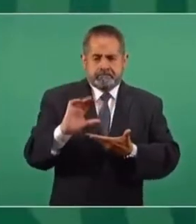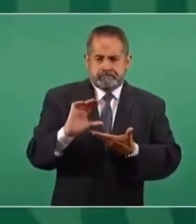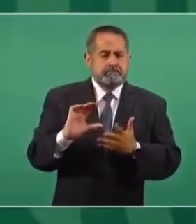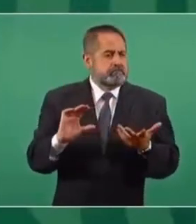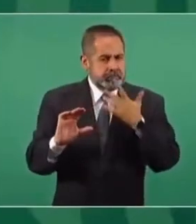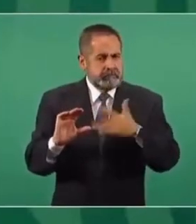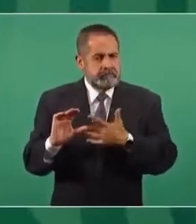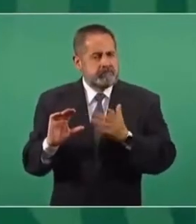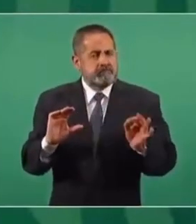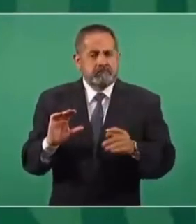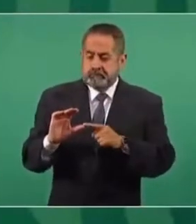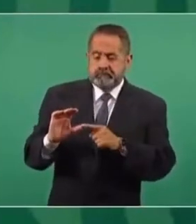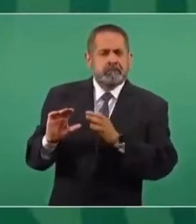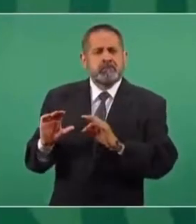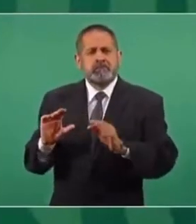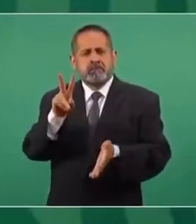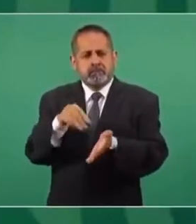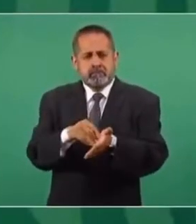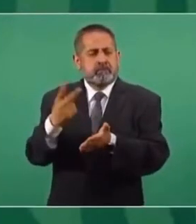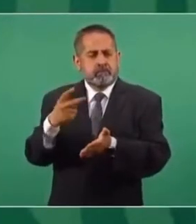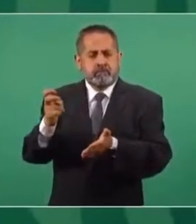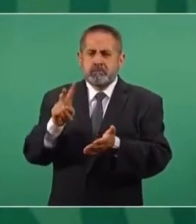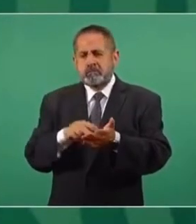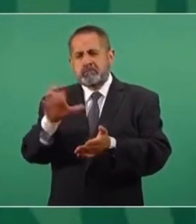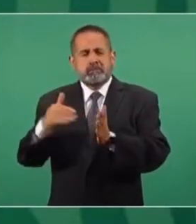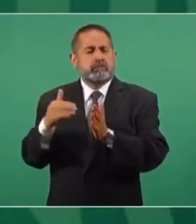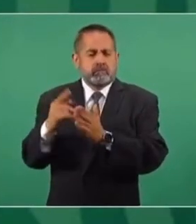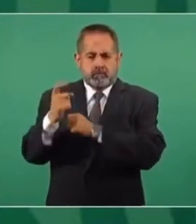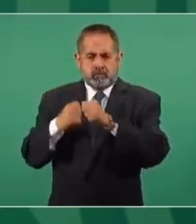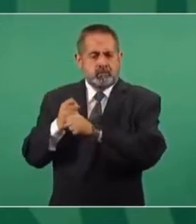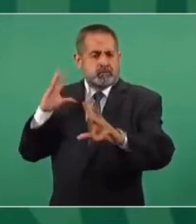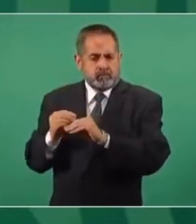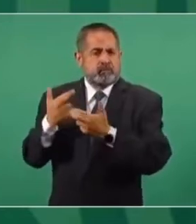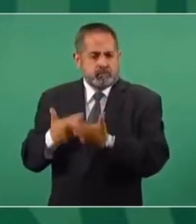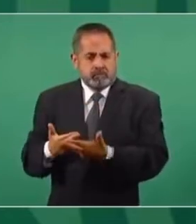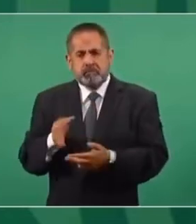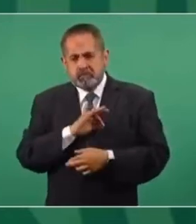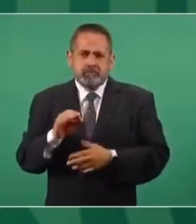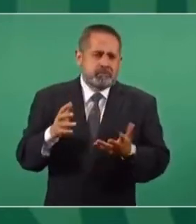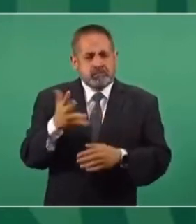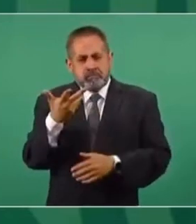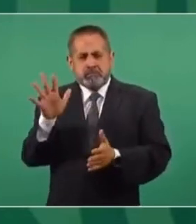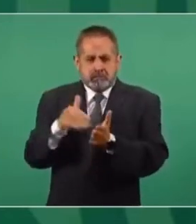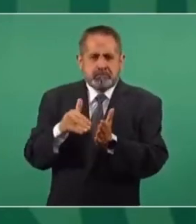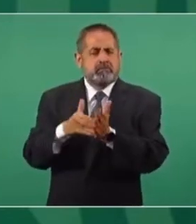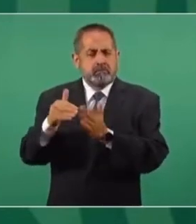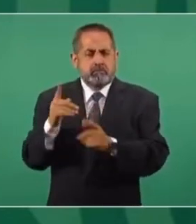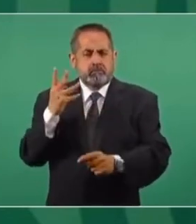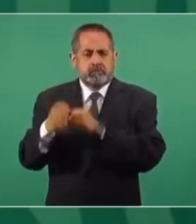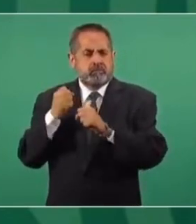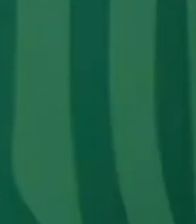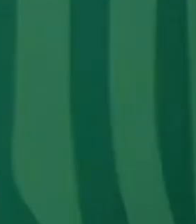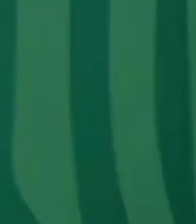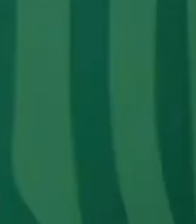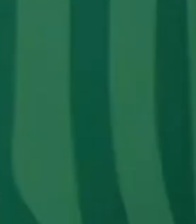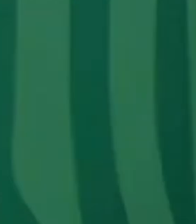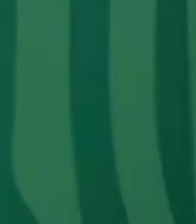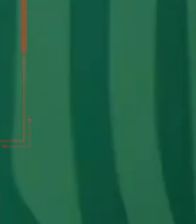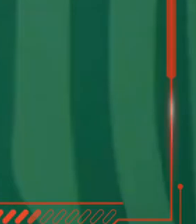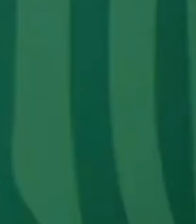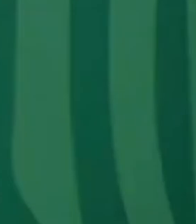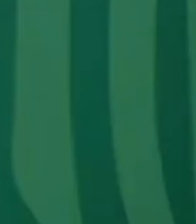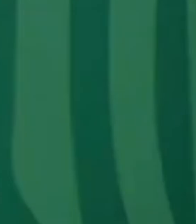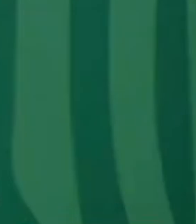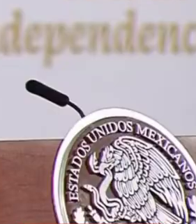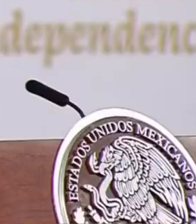a representar alrededor de dos mil 200, dos mil 500 millones por año, calculamos que son como 10 mil millones en los cuatro años, con